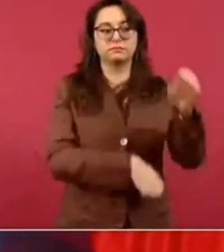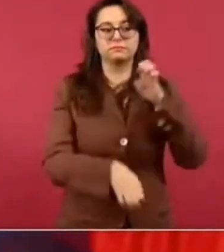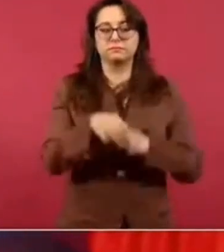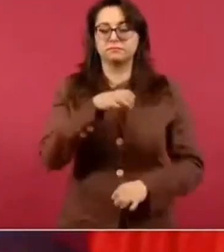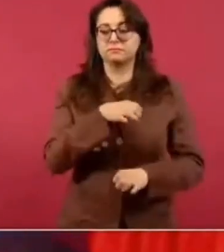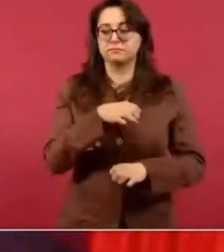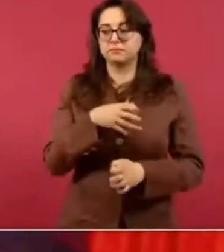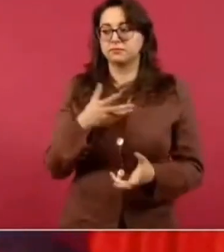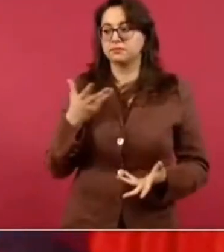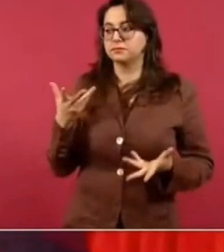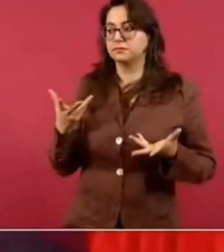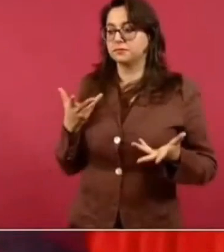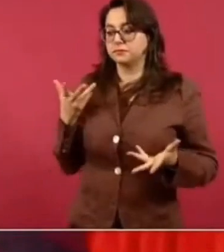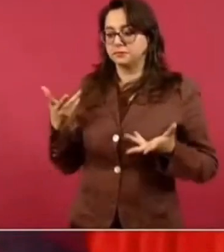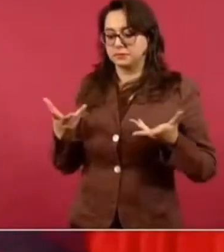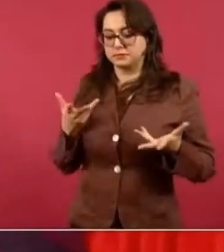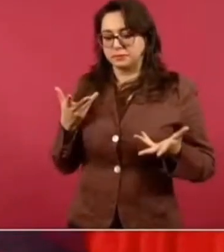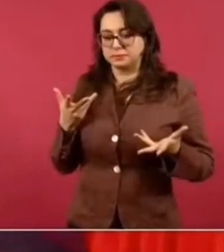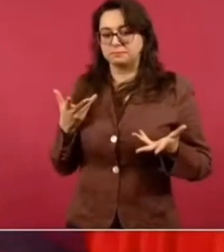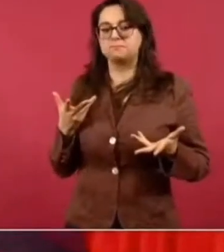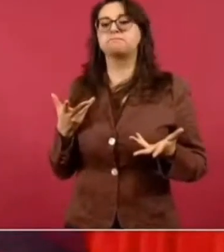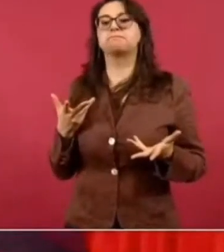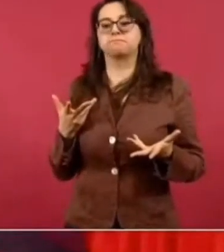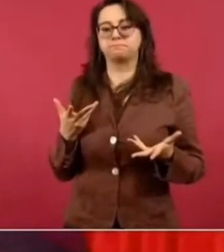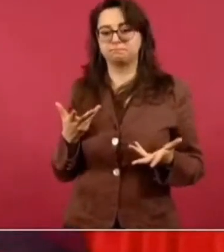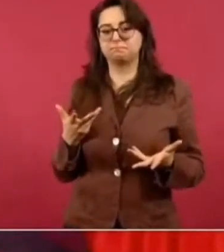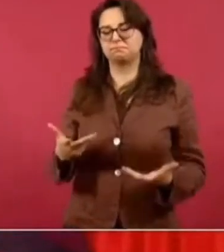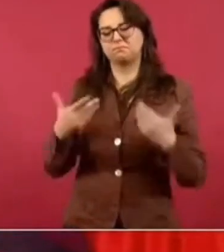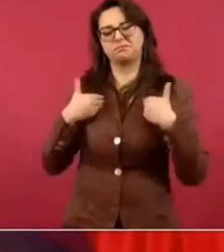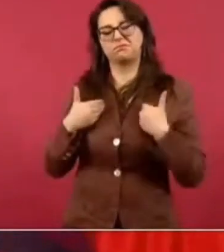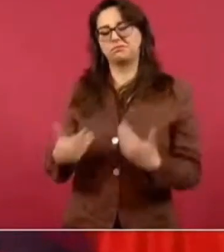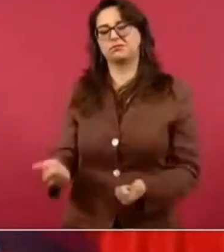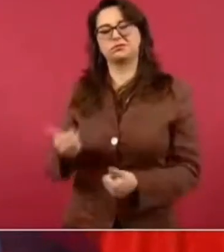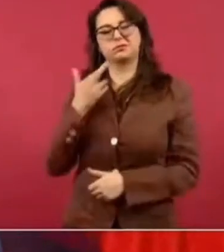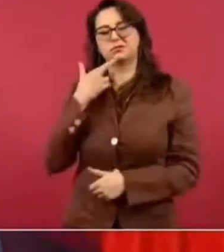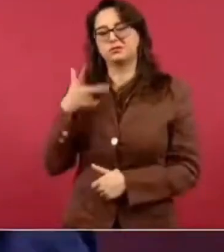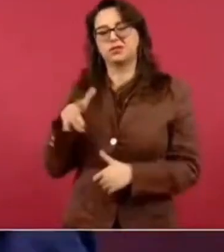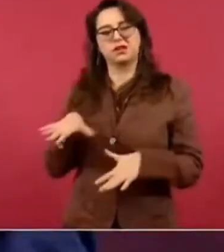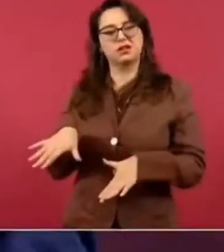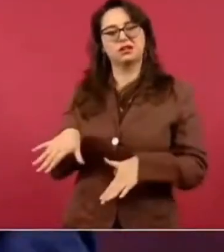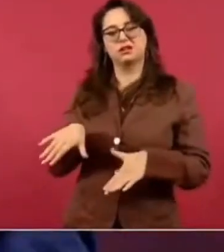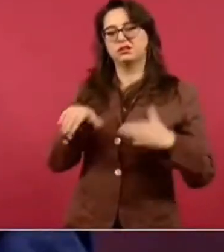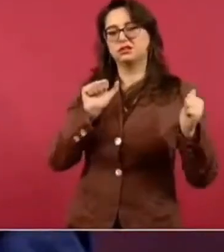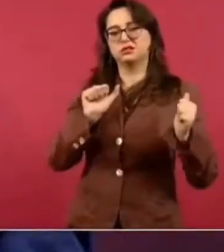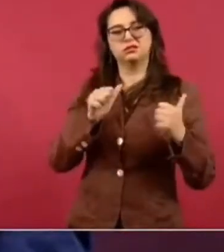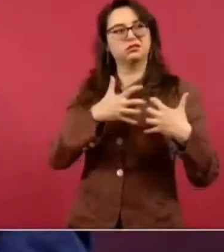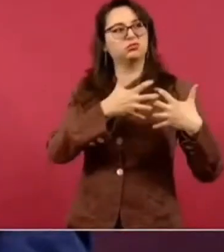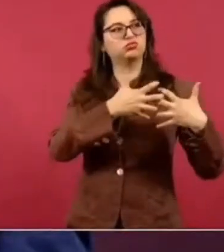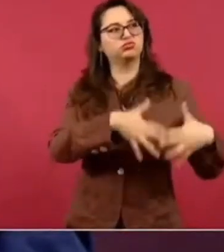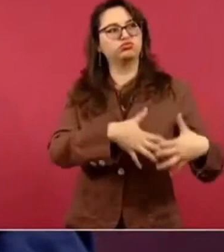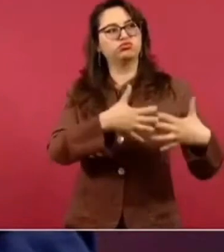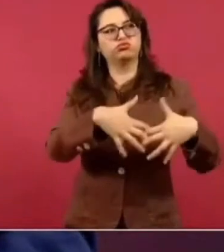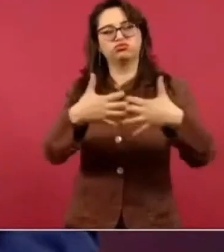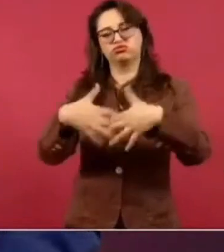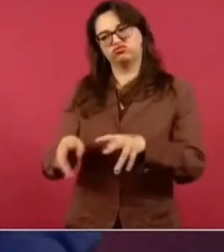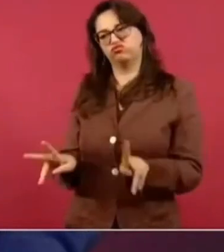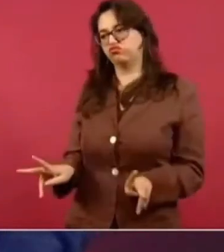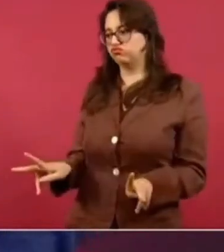entendiendo y por eso llevamos a cabo pues estas operaciones.